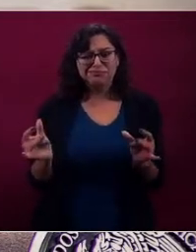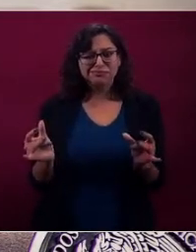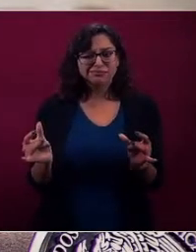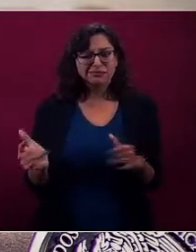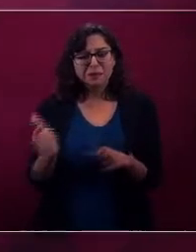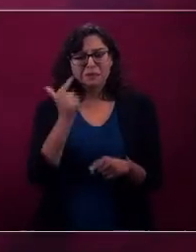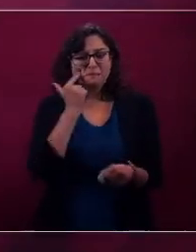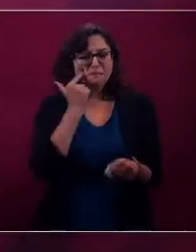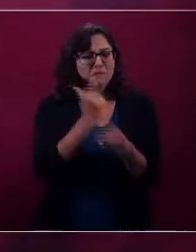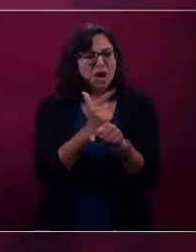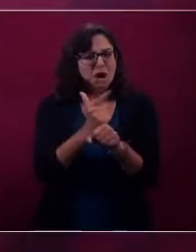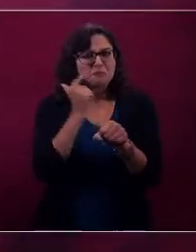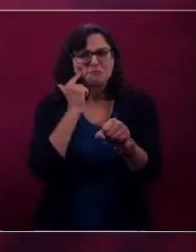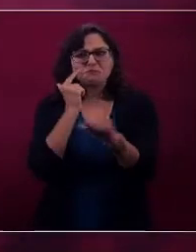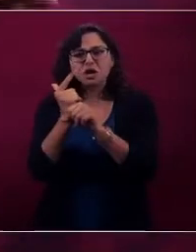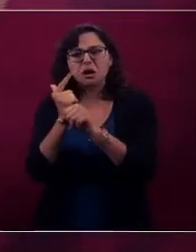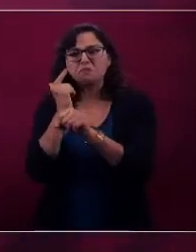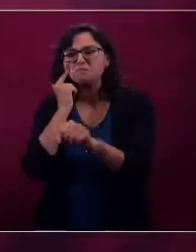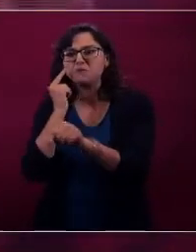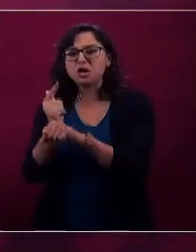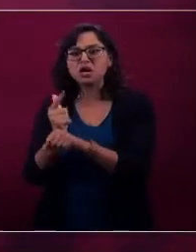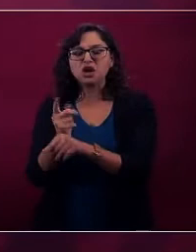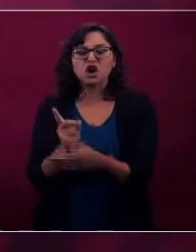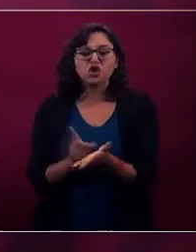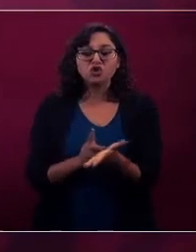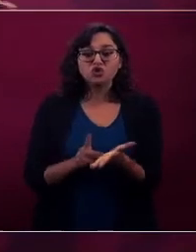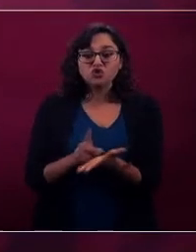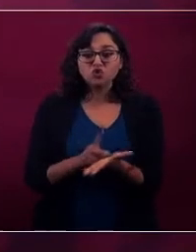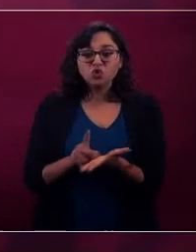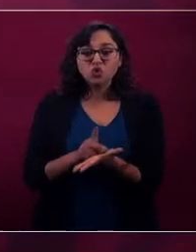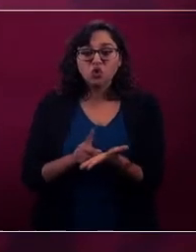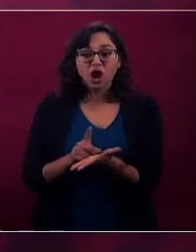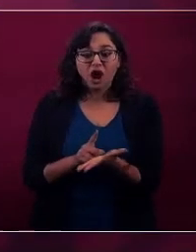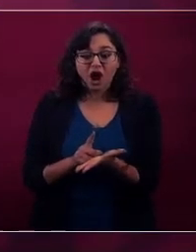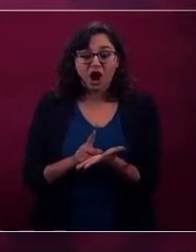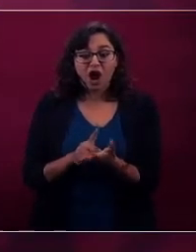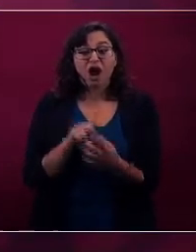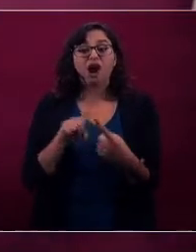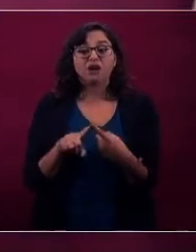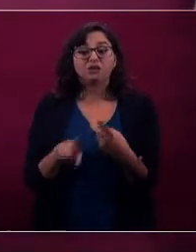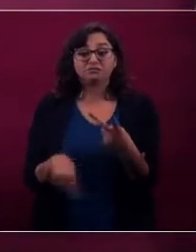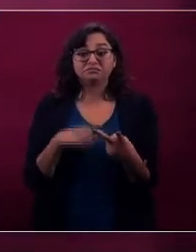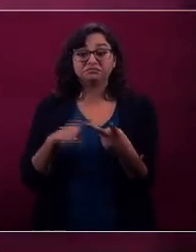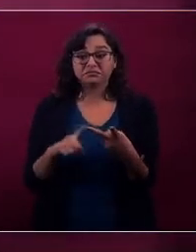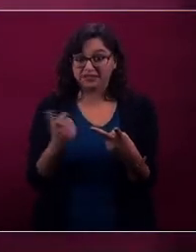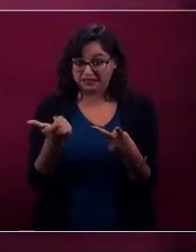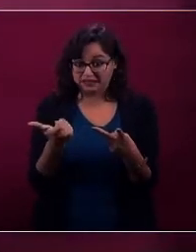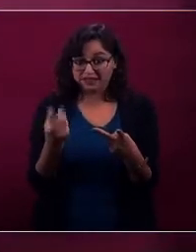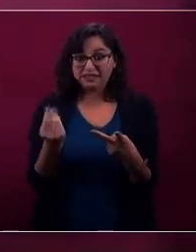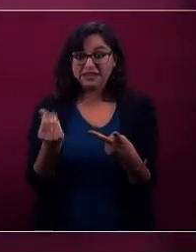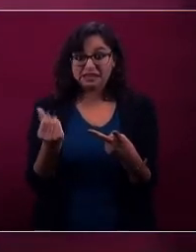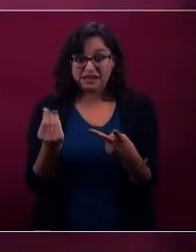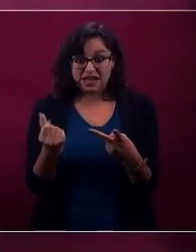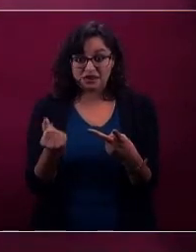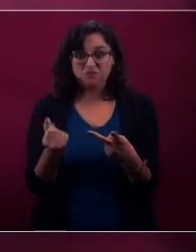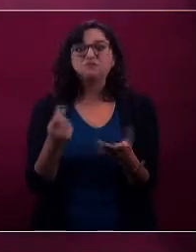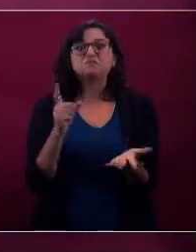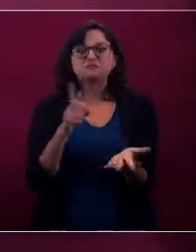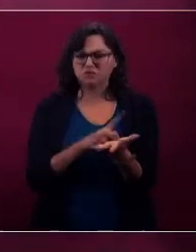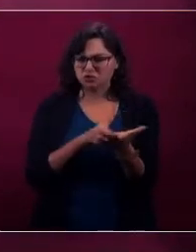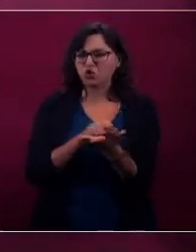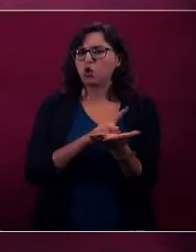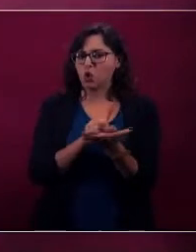droga y hasta dinero, pero sobre todo droga.